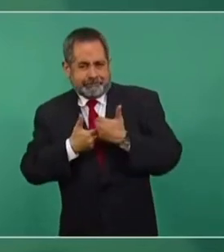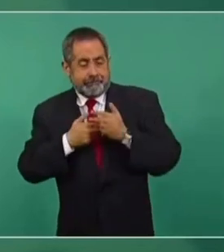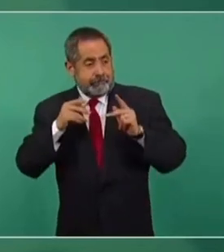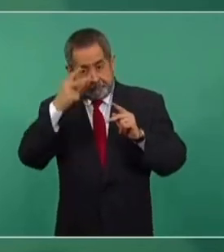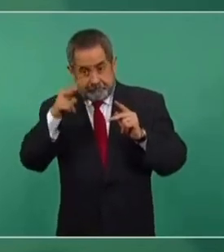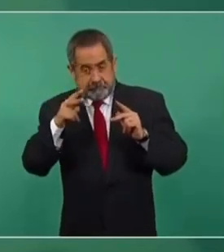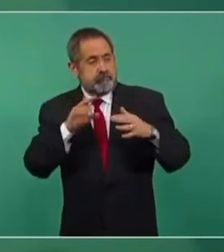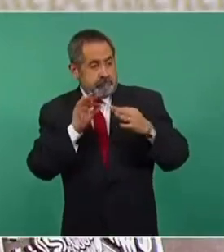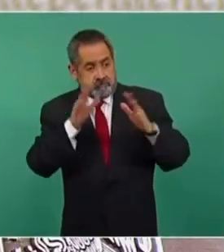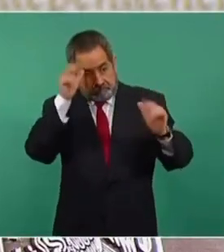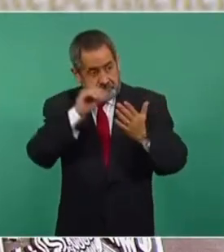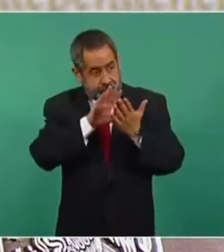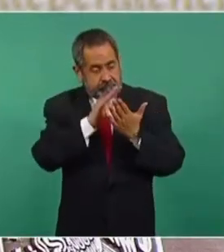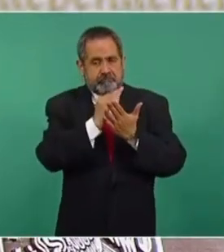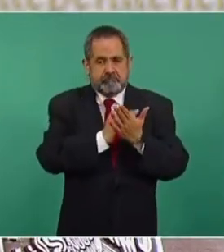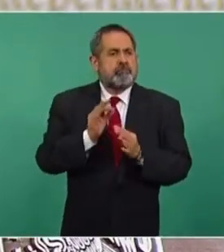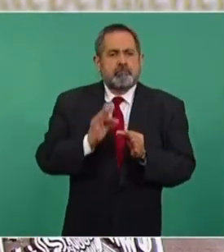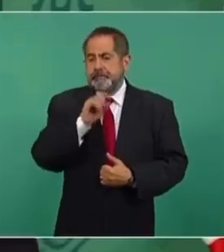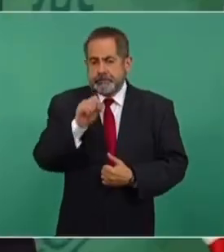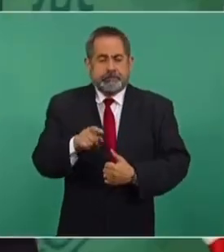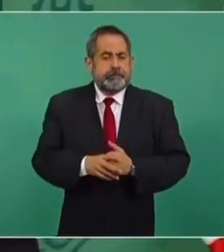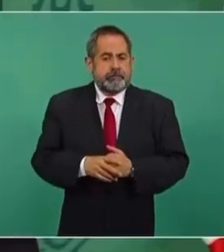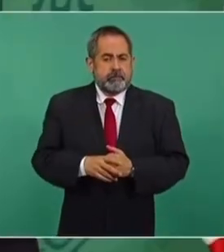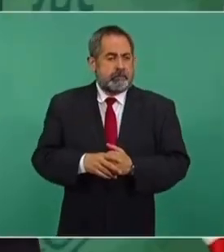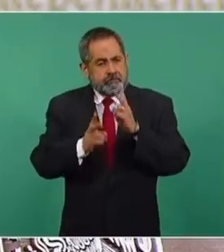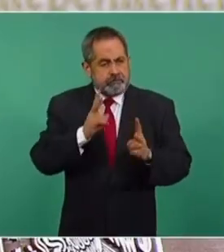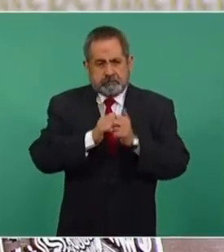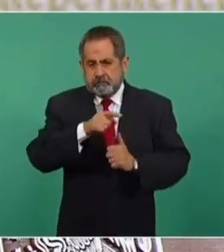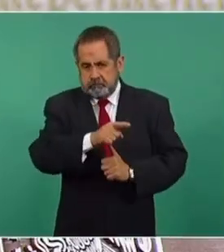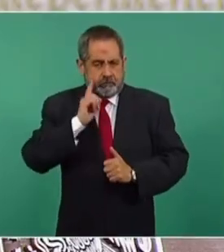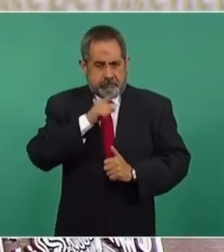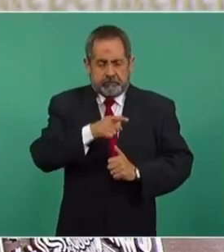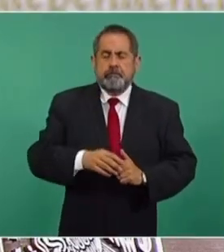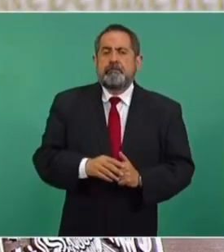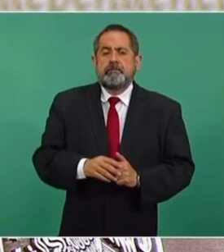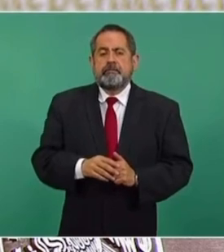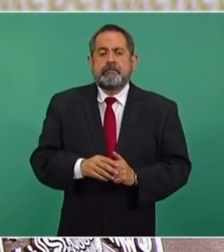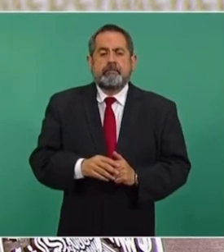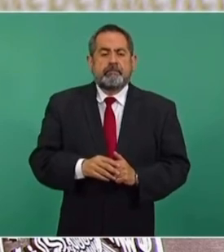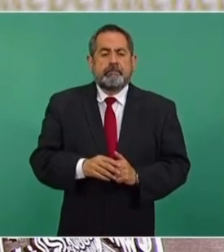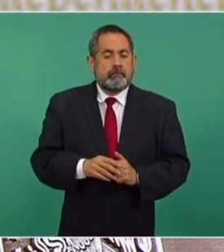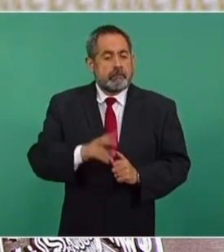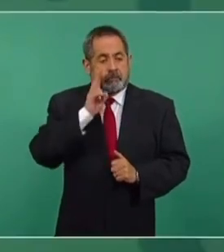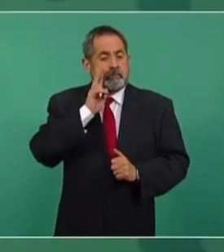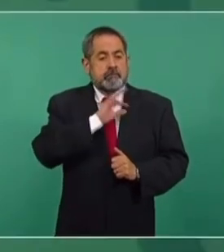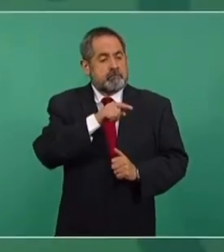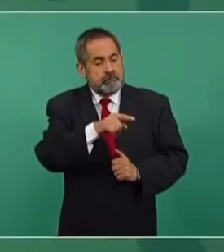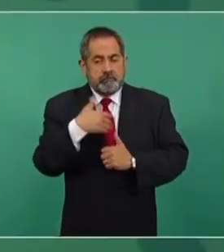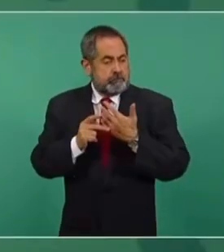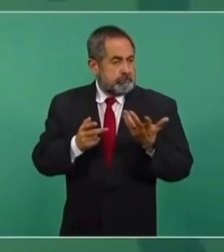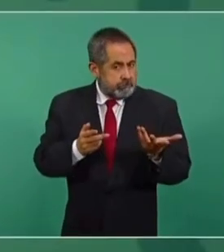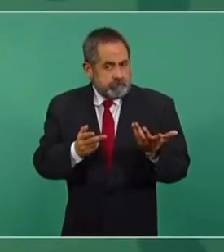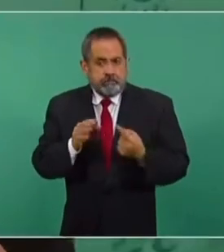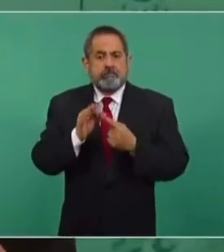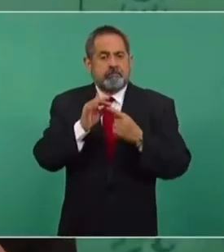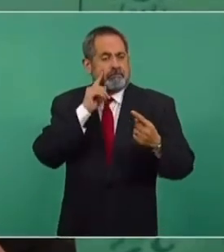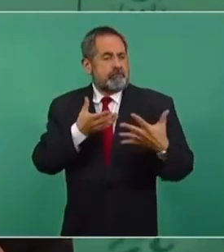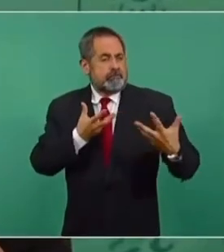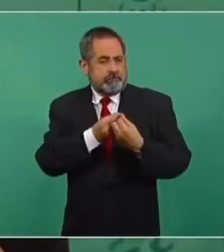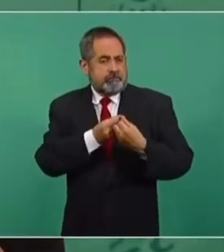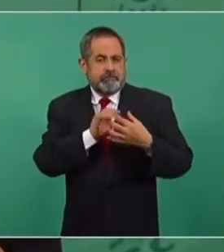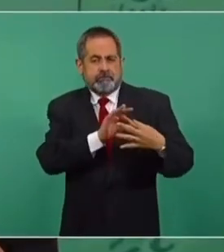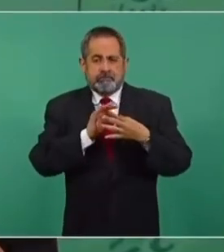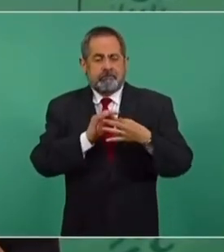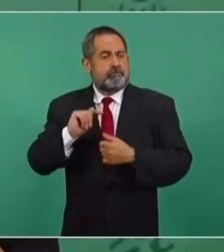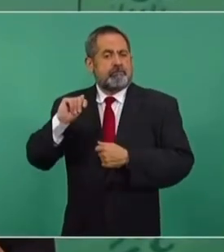compromisos y se ha venido cumpliendo. Le planteamos el que se pueda llevar a cabo un programa especial de cooperación